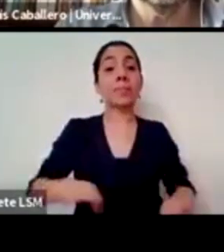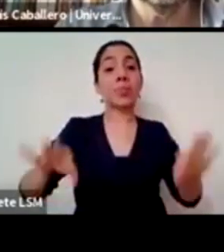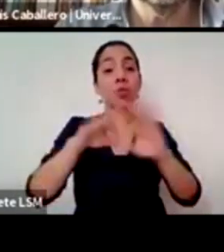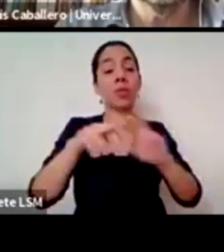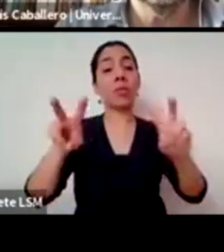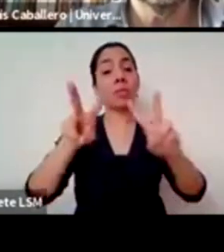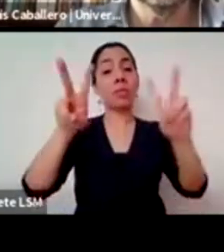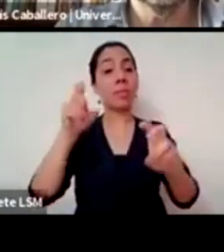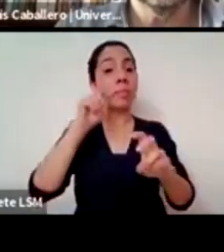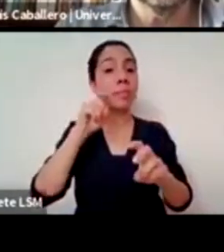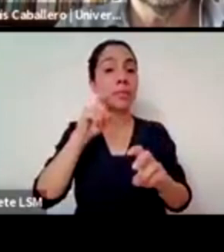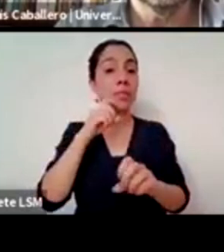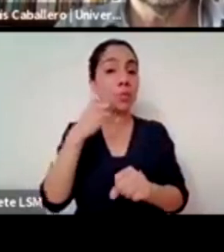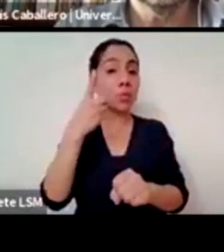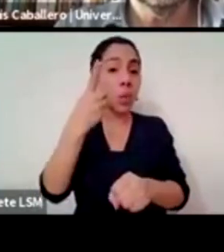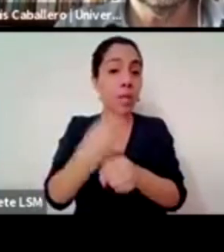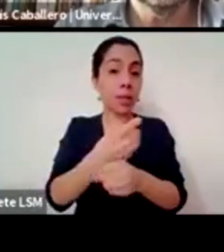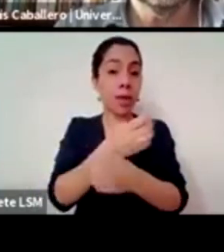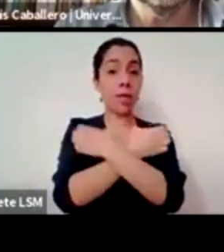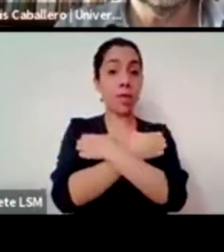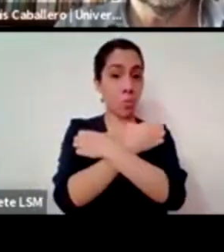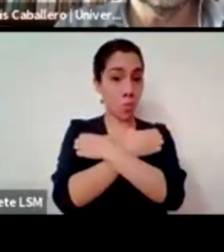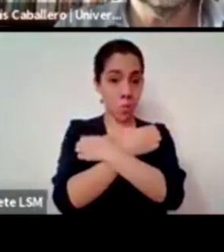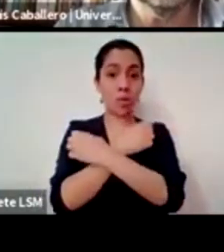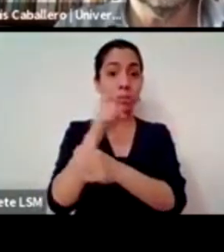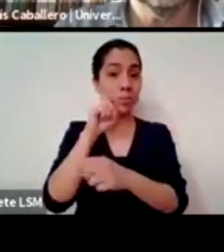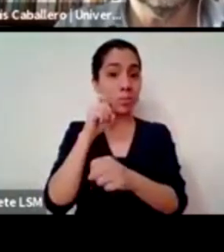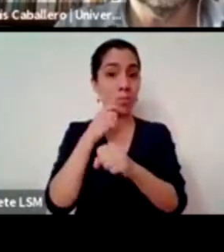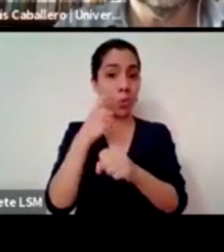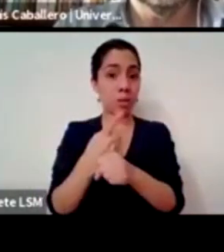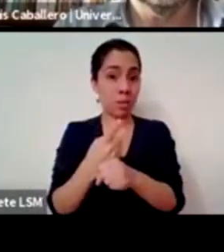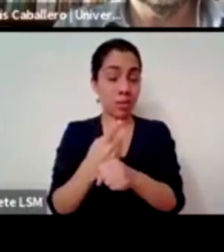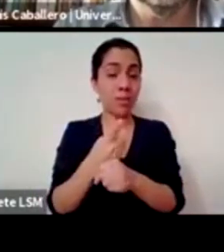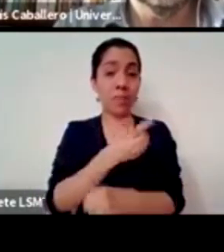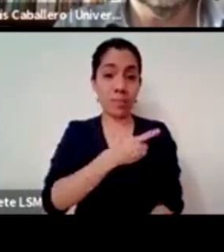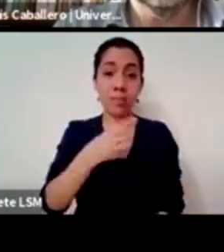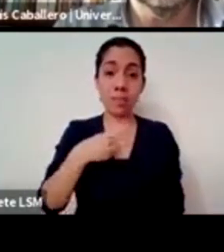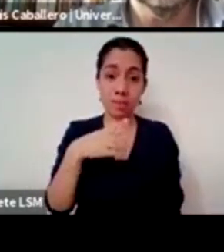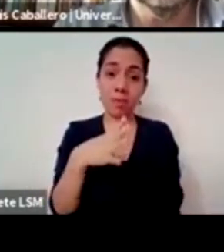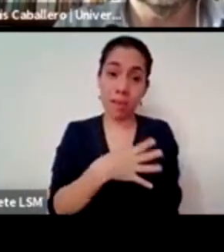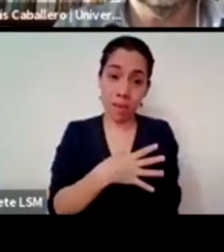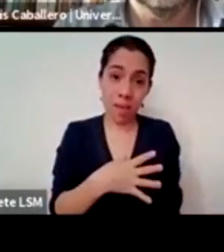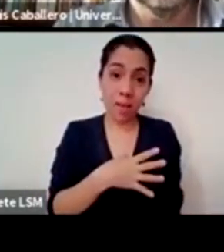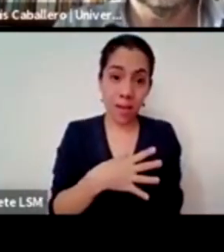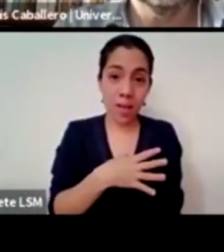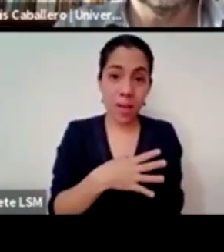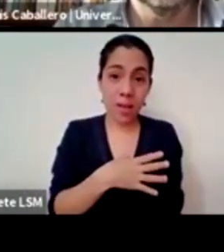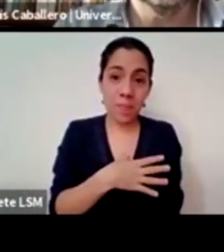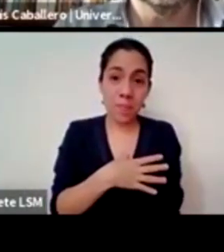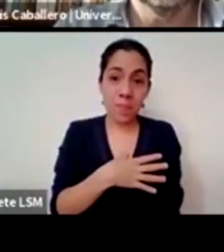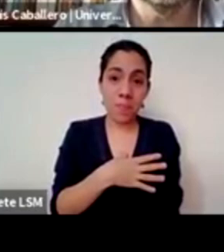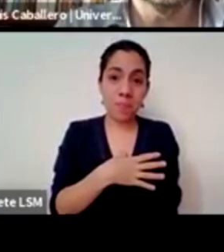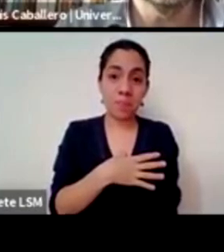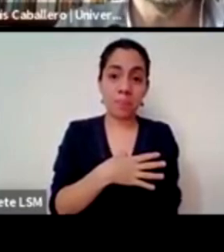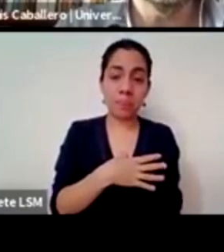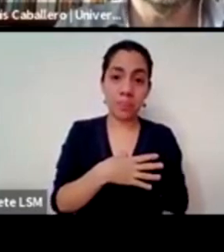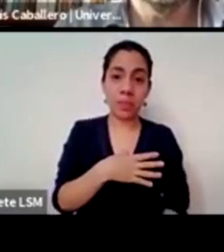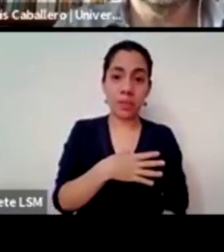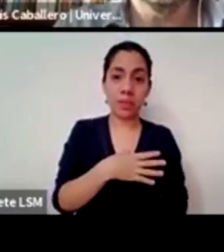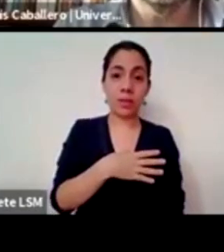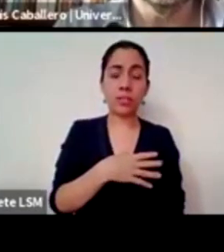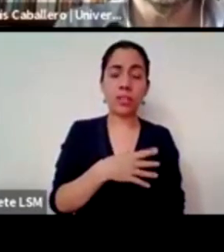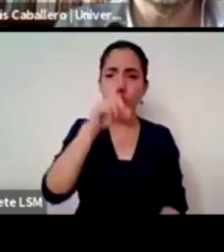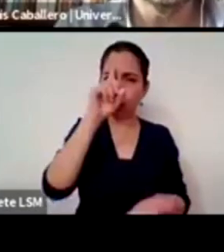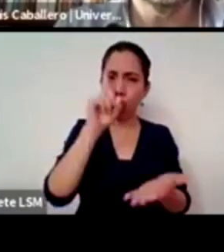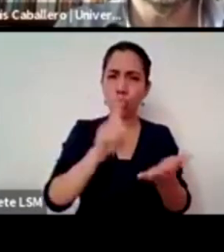educación sexual para esos padres es ninguna educación sexual ¿no? entonces yo creo que este tema de